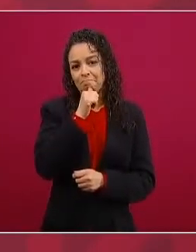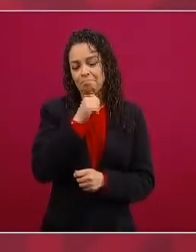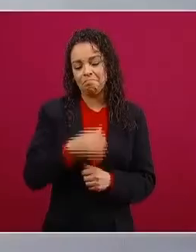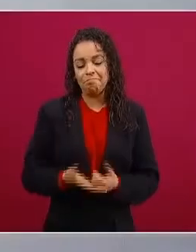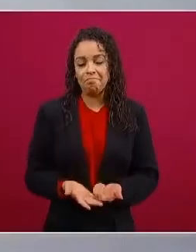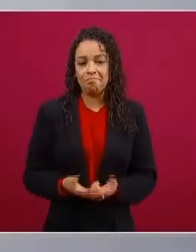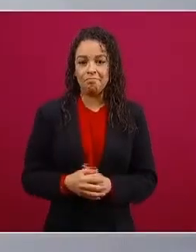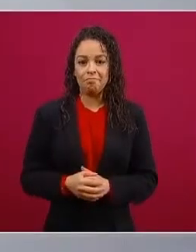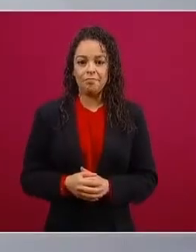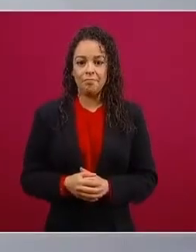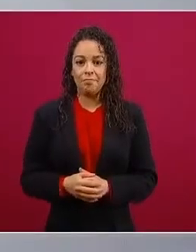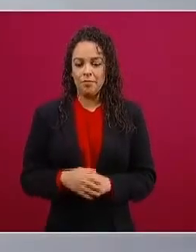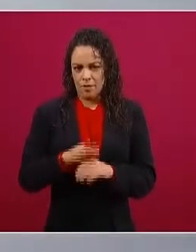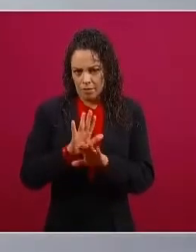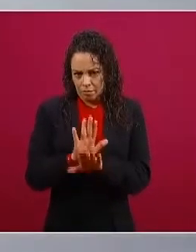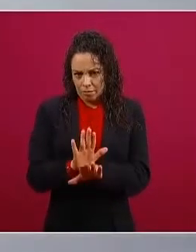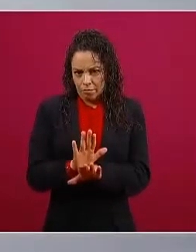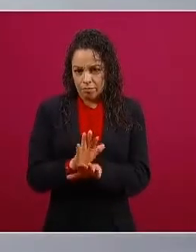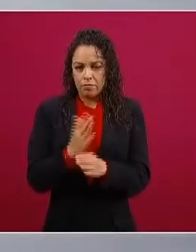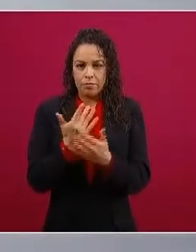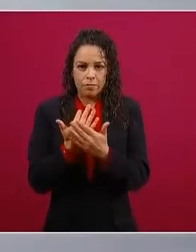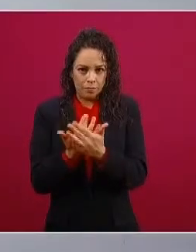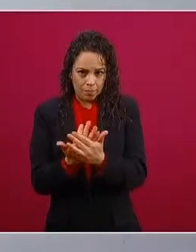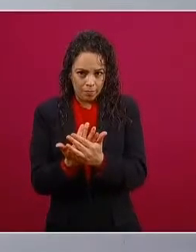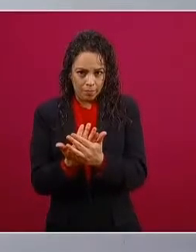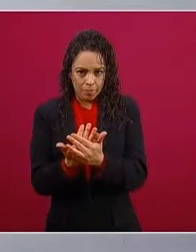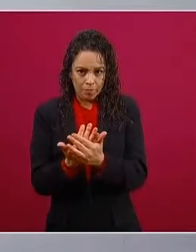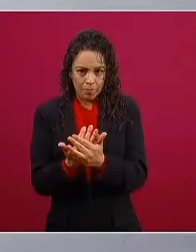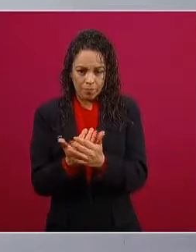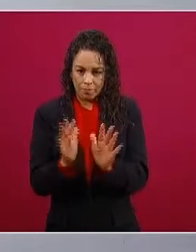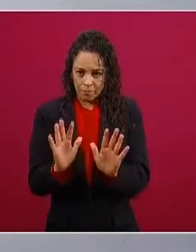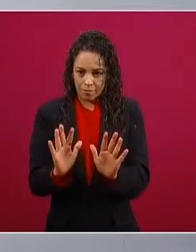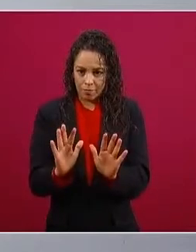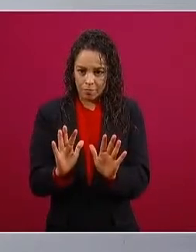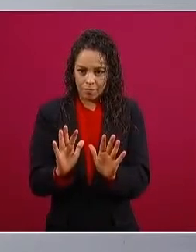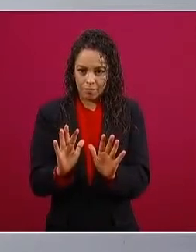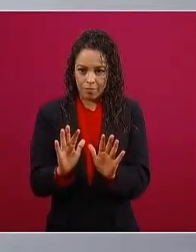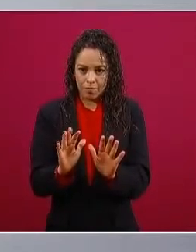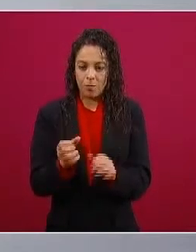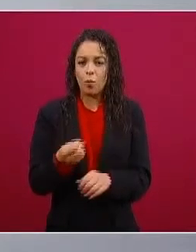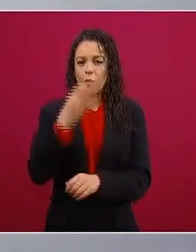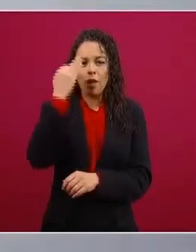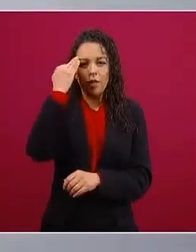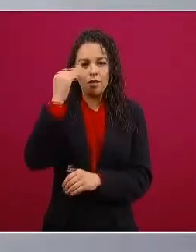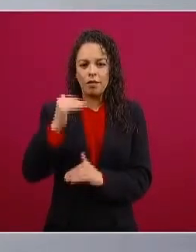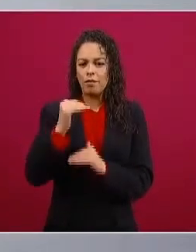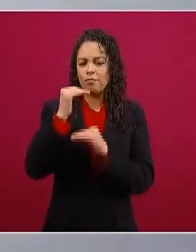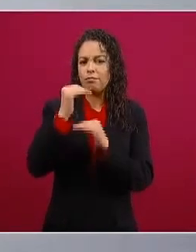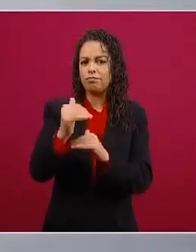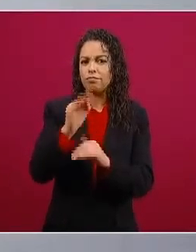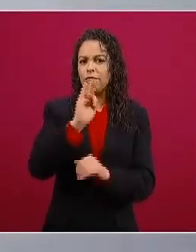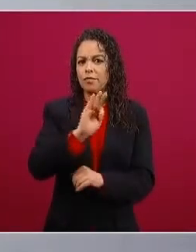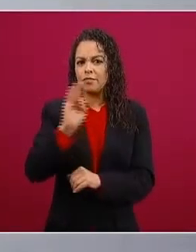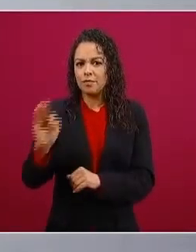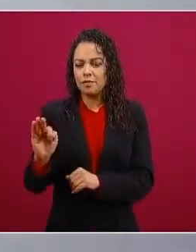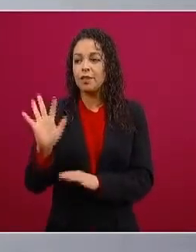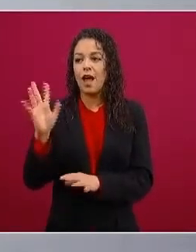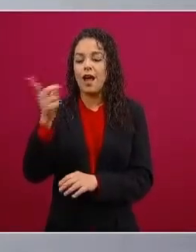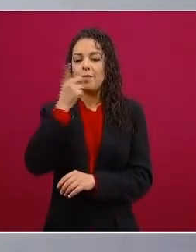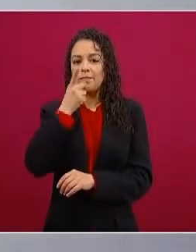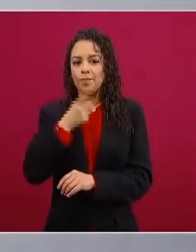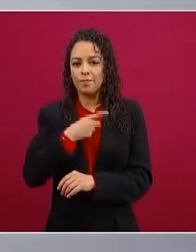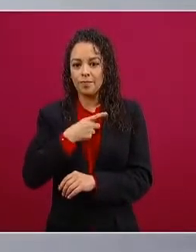danos oportunidad unos días cuando se vence el plazo y ya me dijo